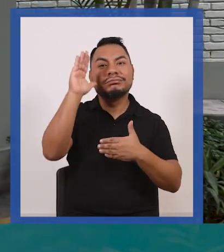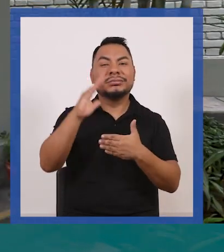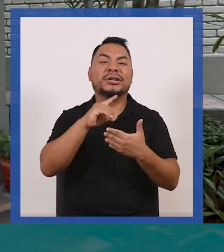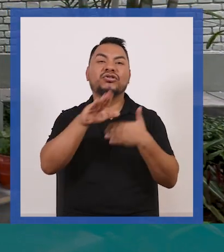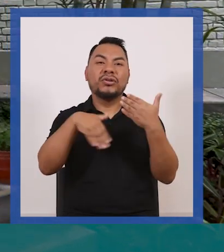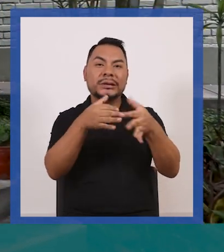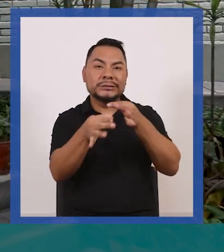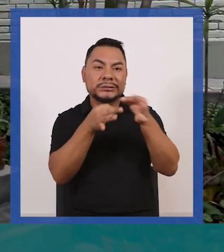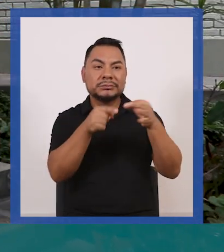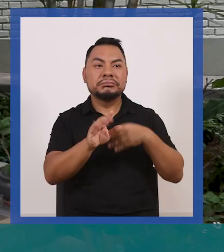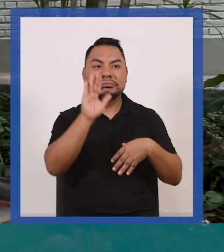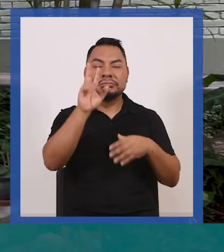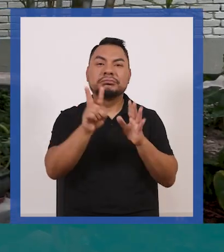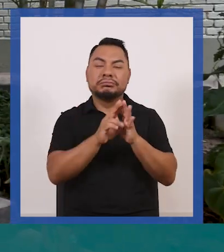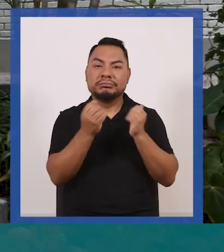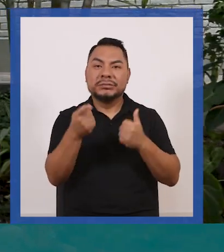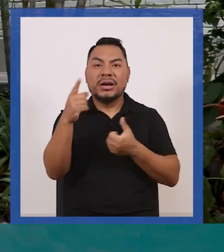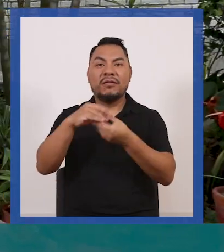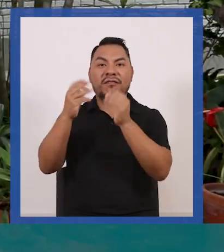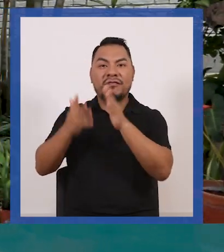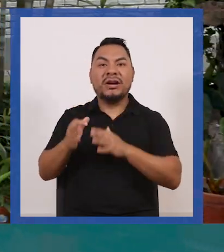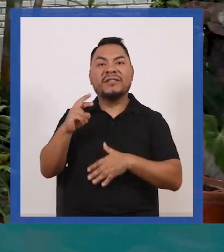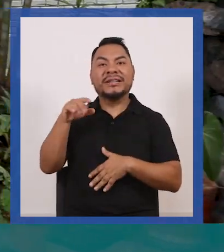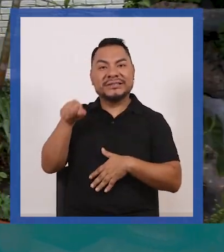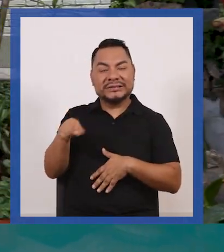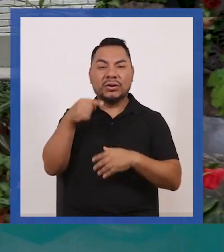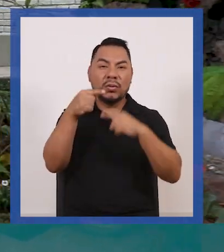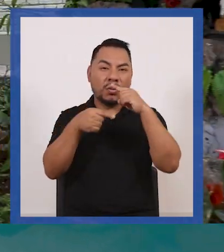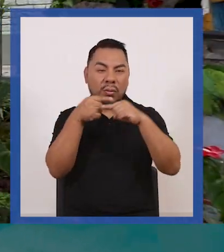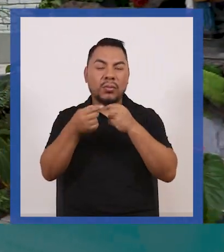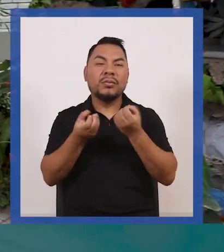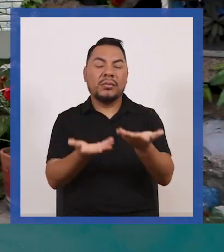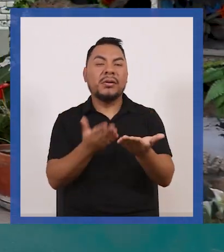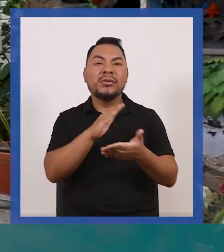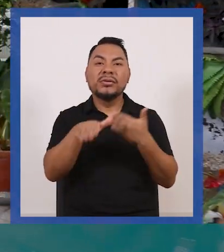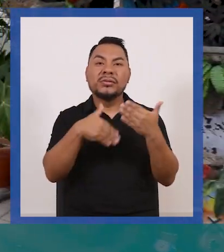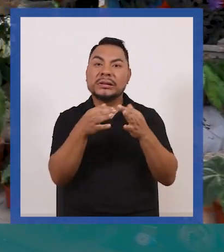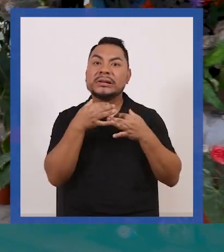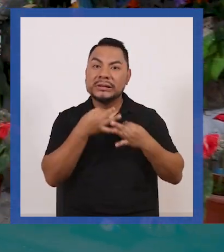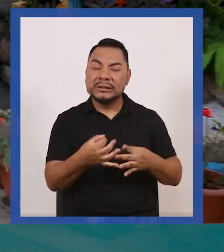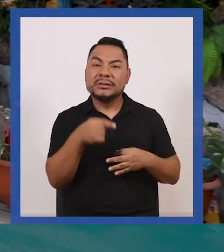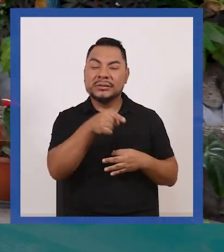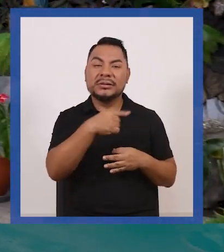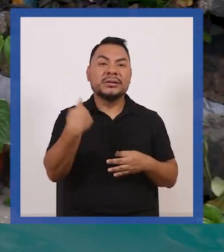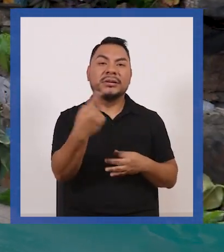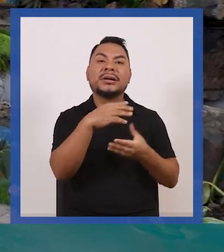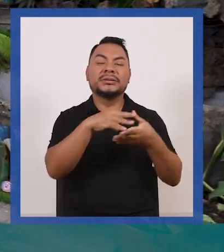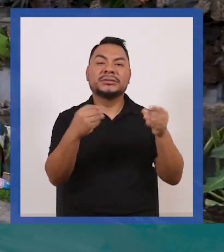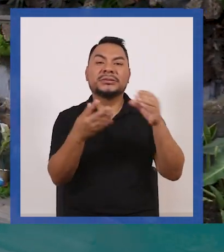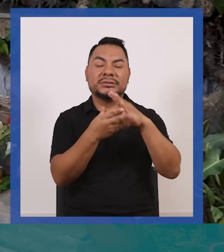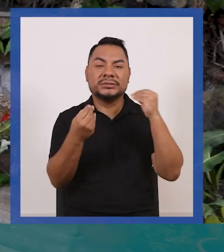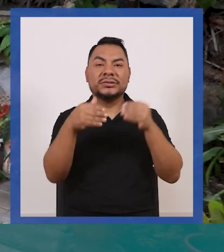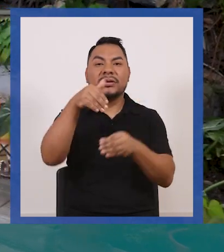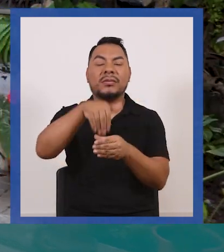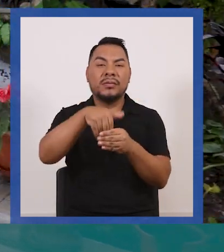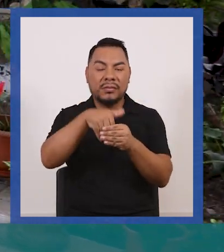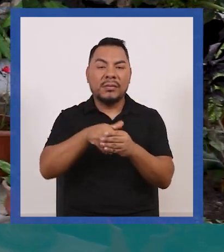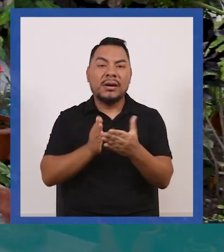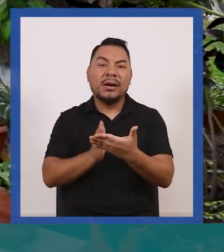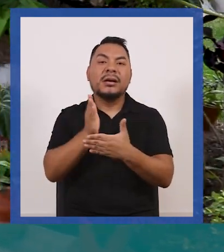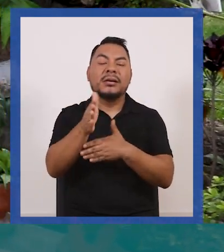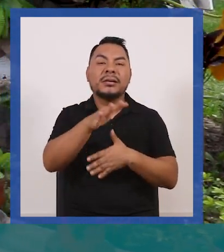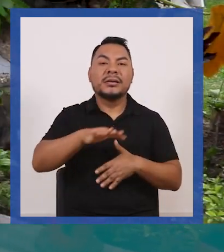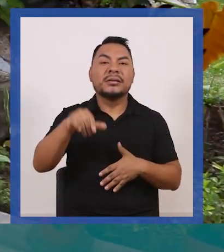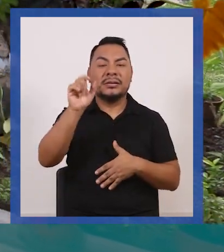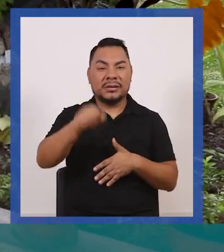durante toda la explicación del historiador Francisco Núñez que nos hizo este repaso tan interesante por nuestra historia del voto